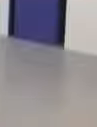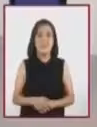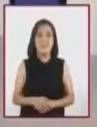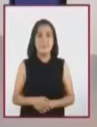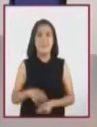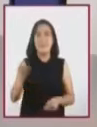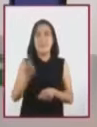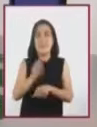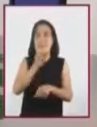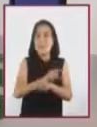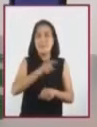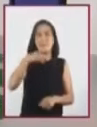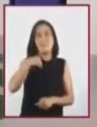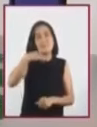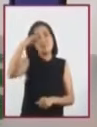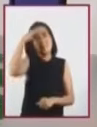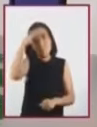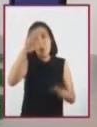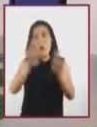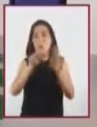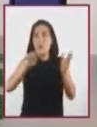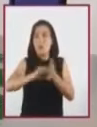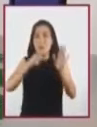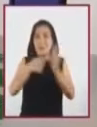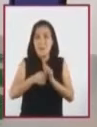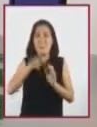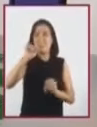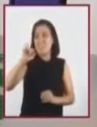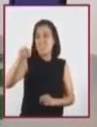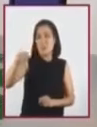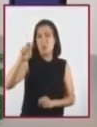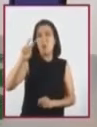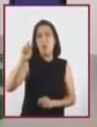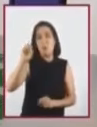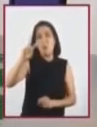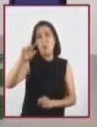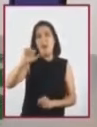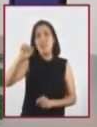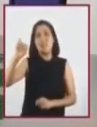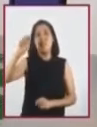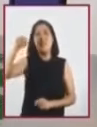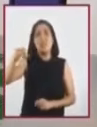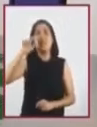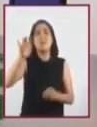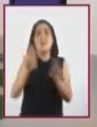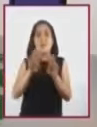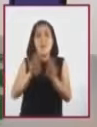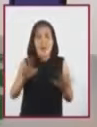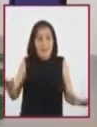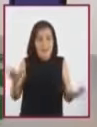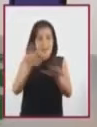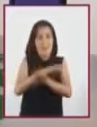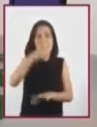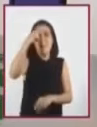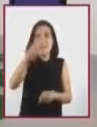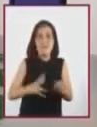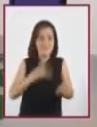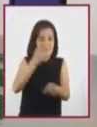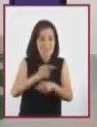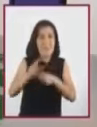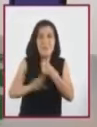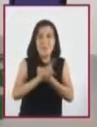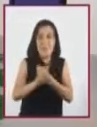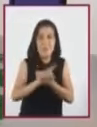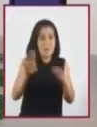Desde un punto de vista técnico, la innovación es un cambio que va orientado a resolver un problema para la